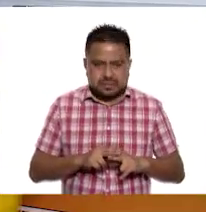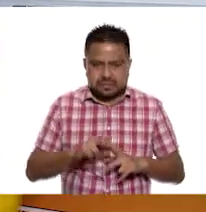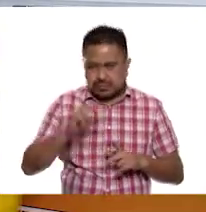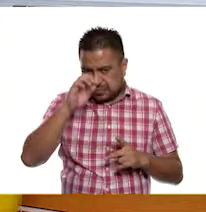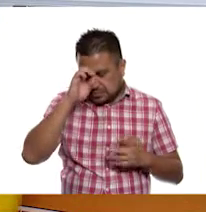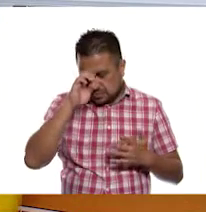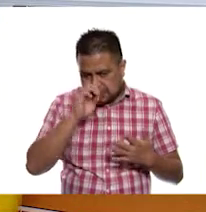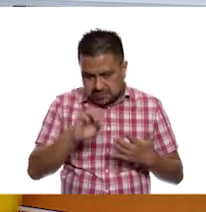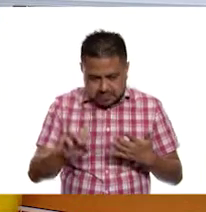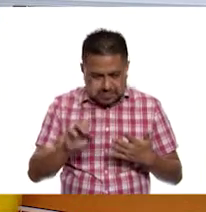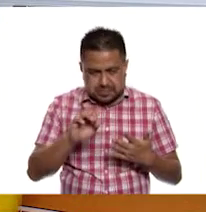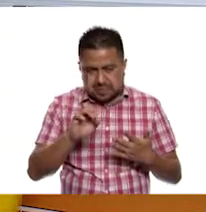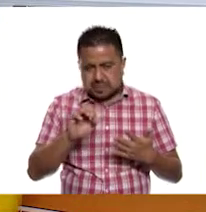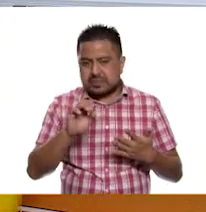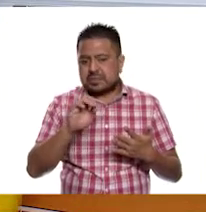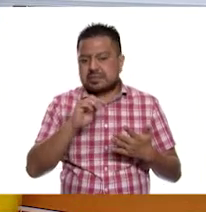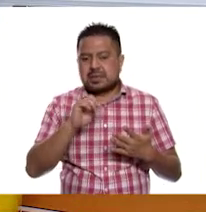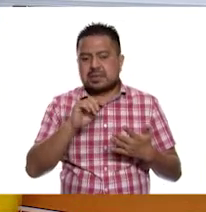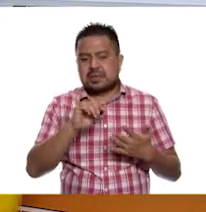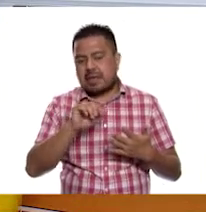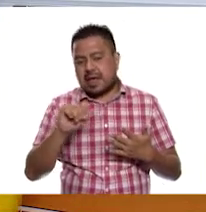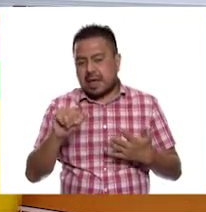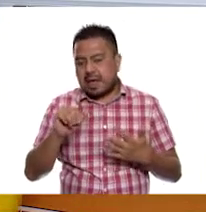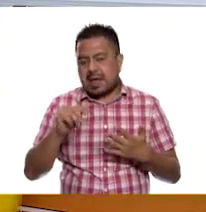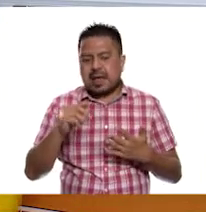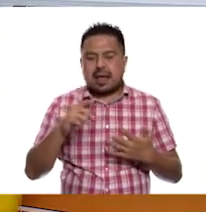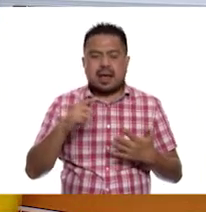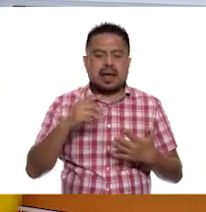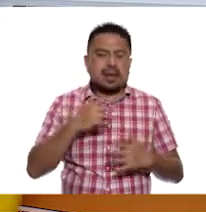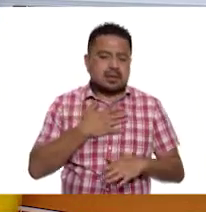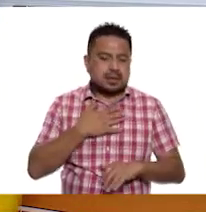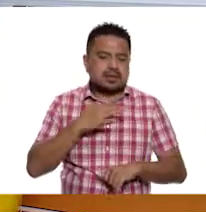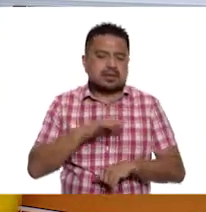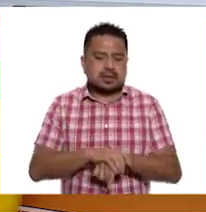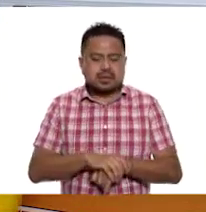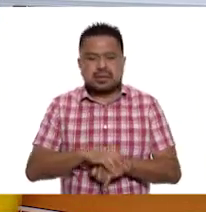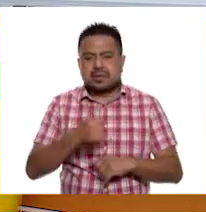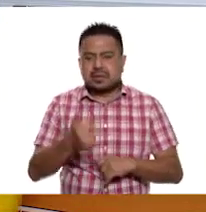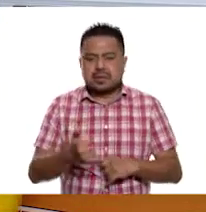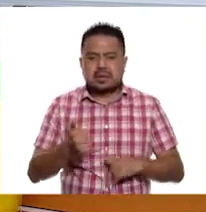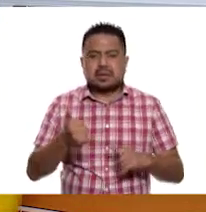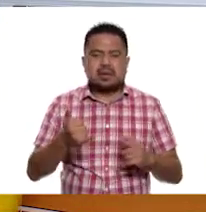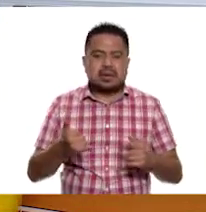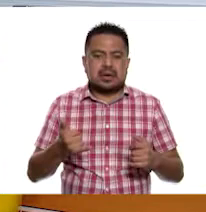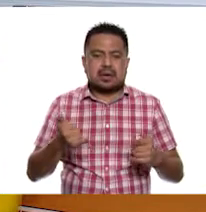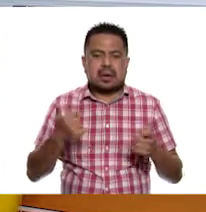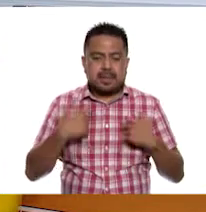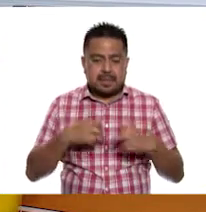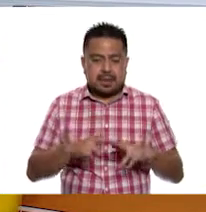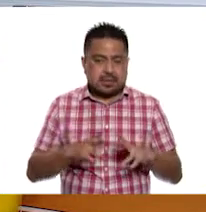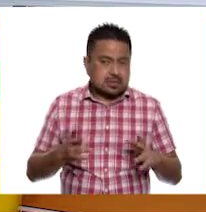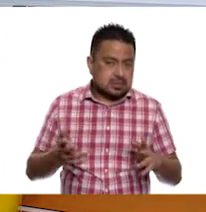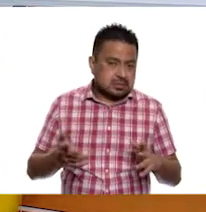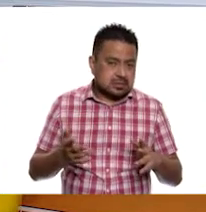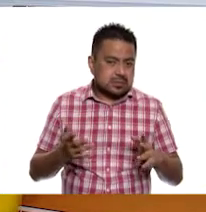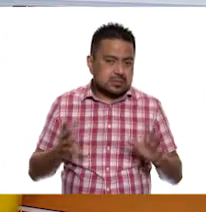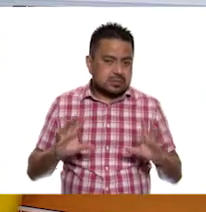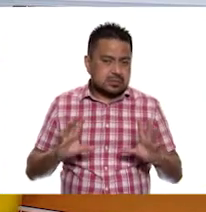Extraño a mis amigos y maestra.